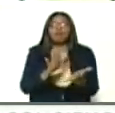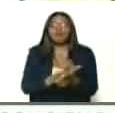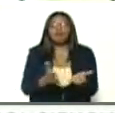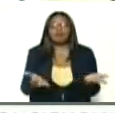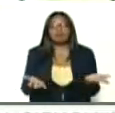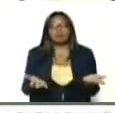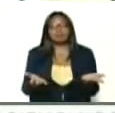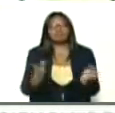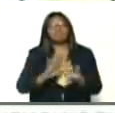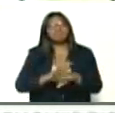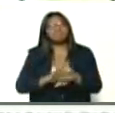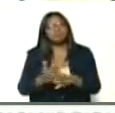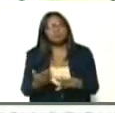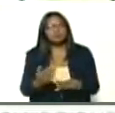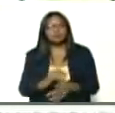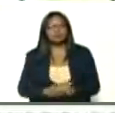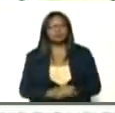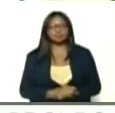producto,